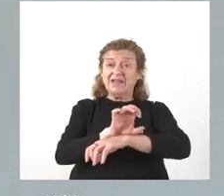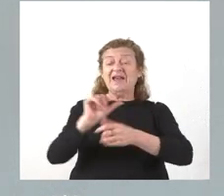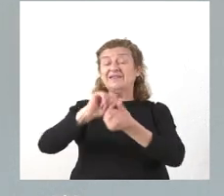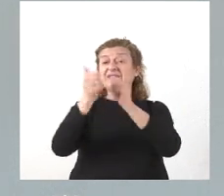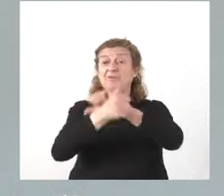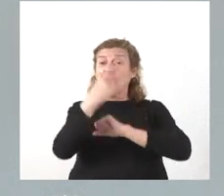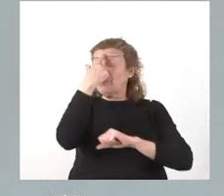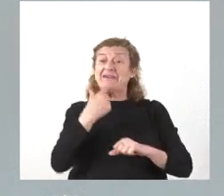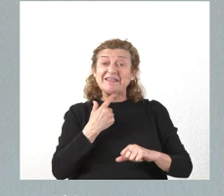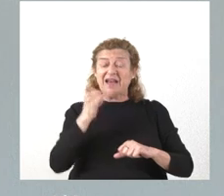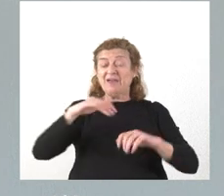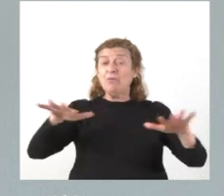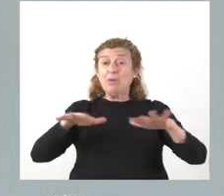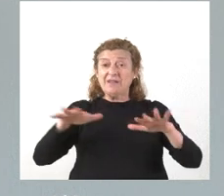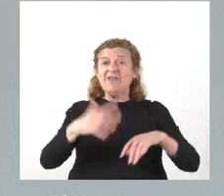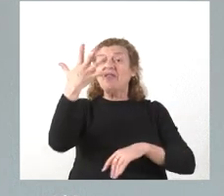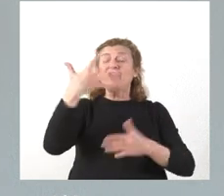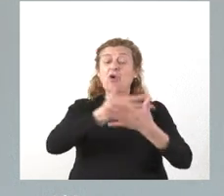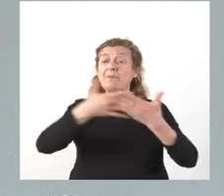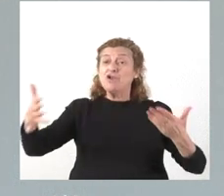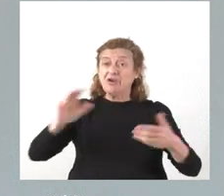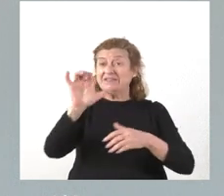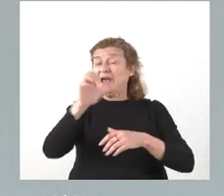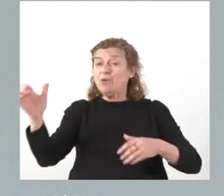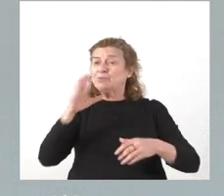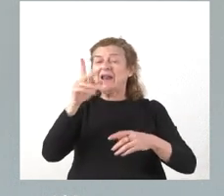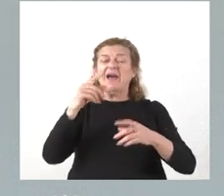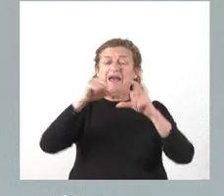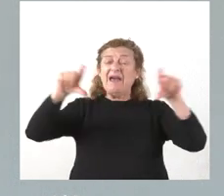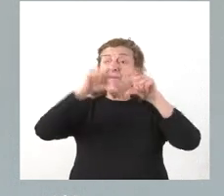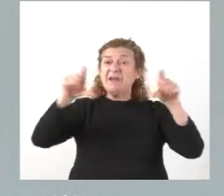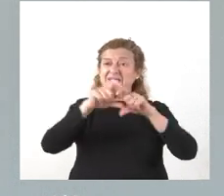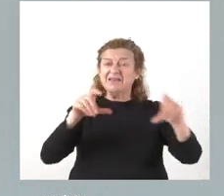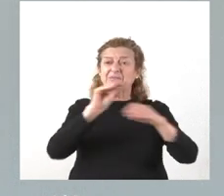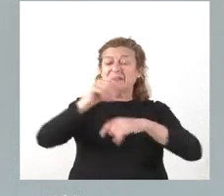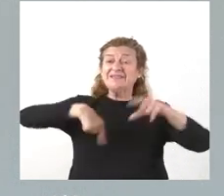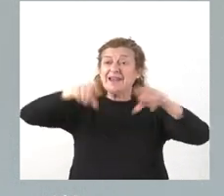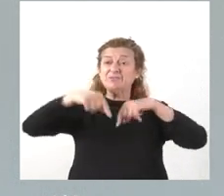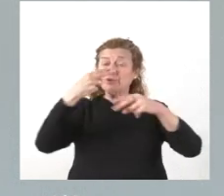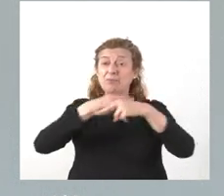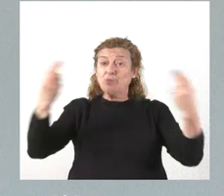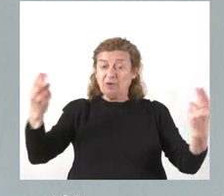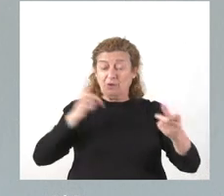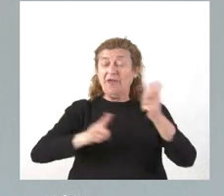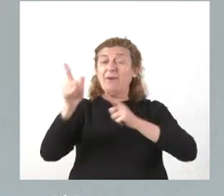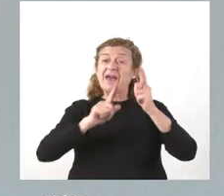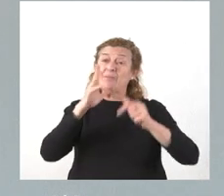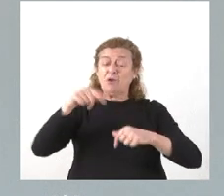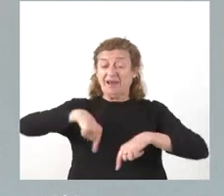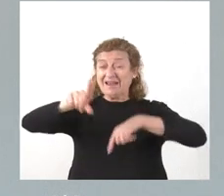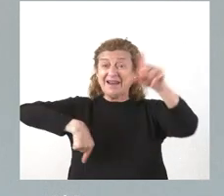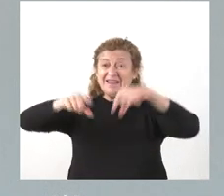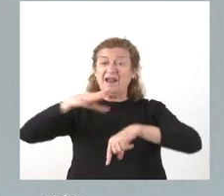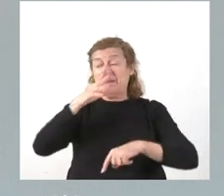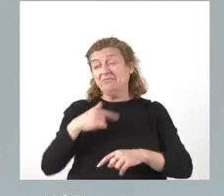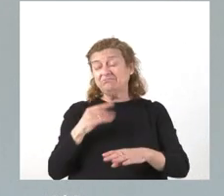Digital y de Movilidad, cinco millones de euros para empresas concesionarias del servicio de transporte público de viajeros por carretera para paliar el déficit